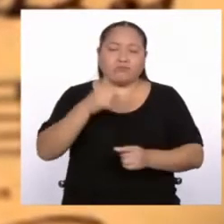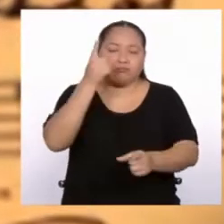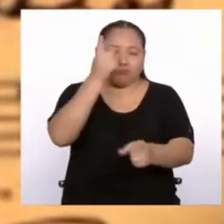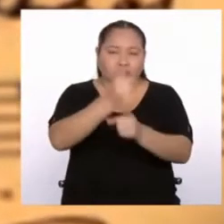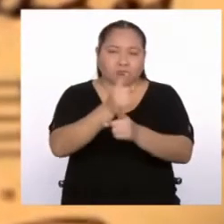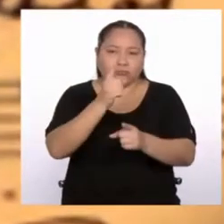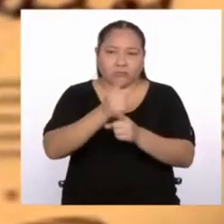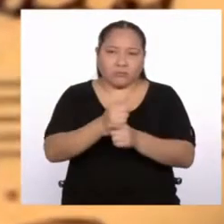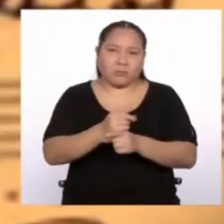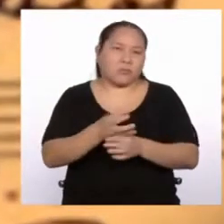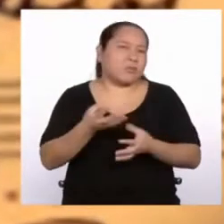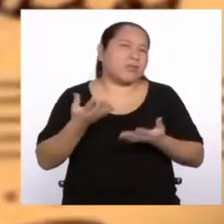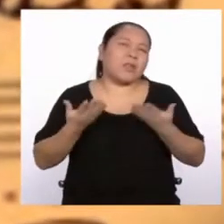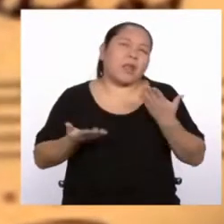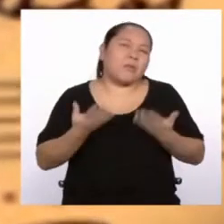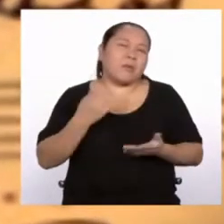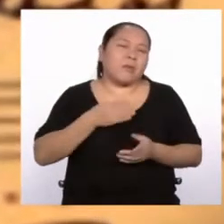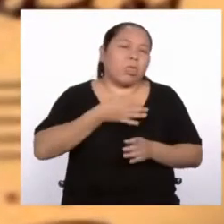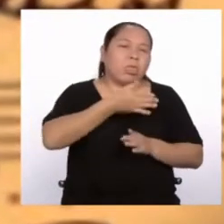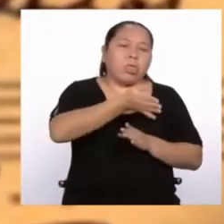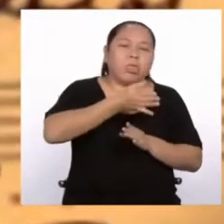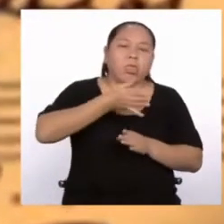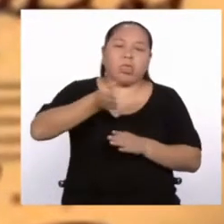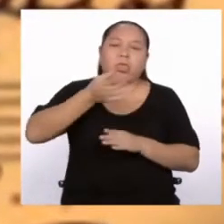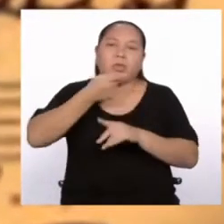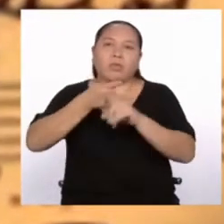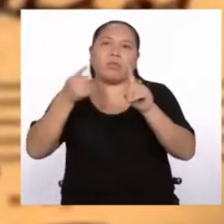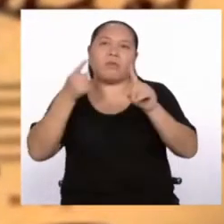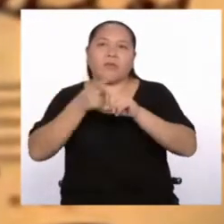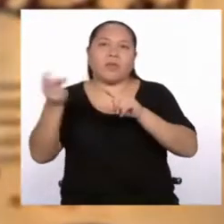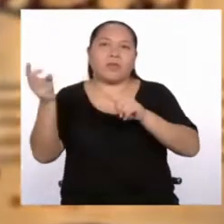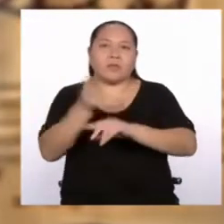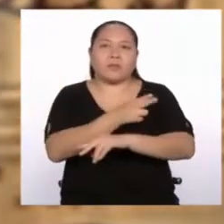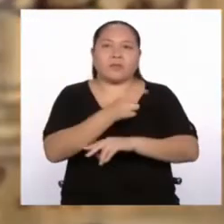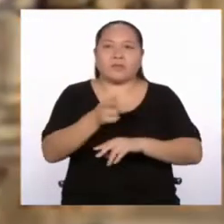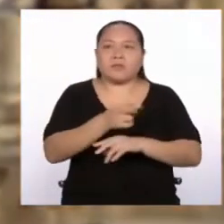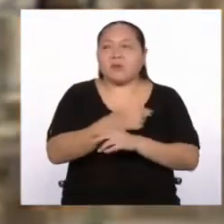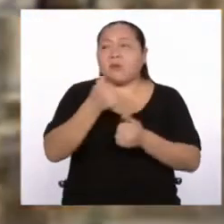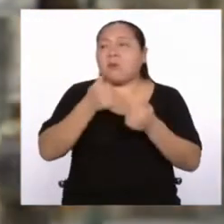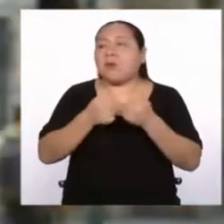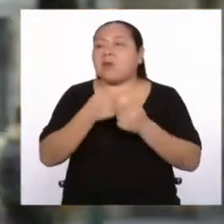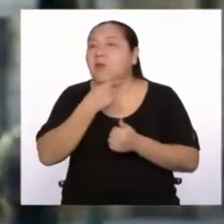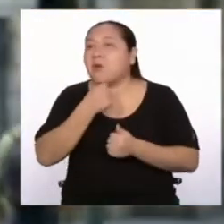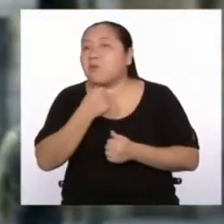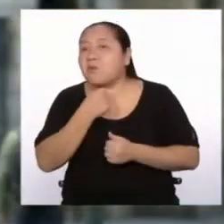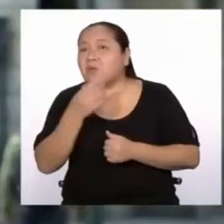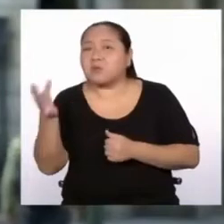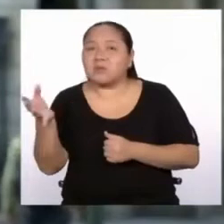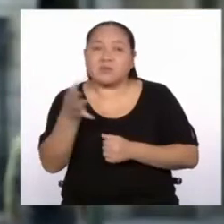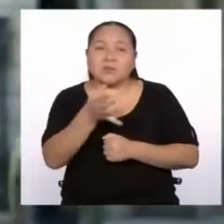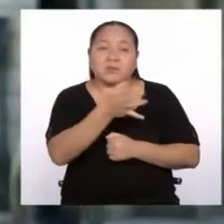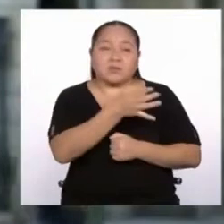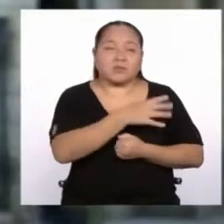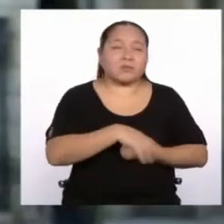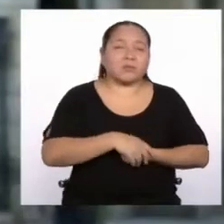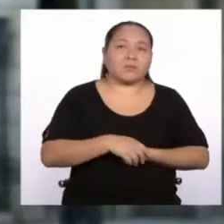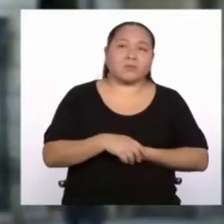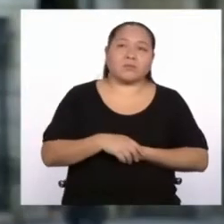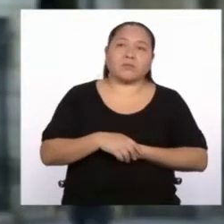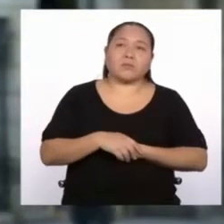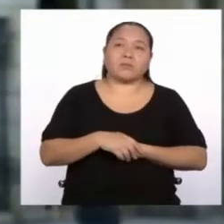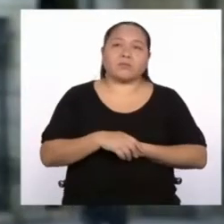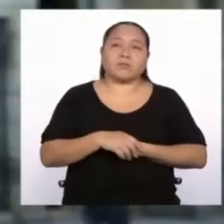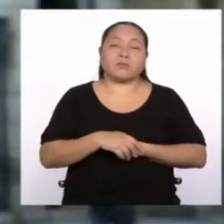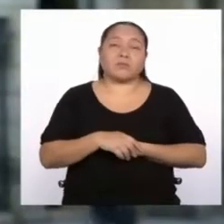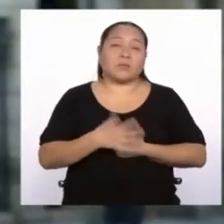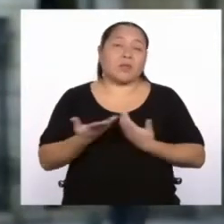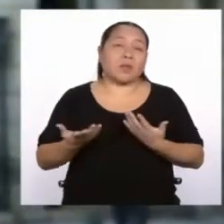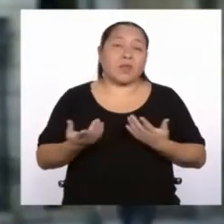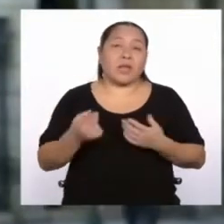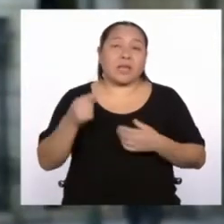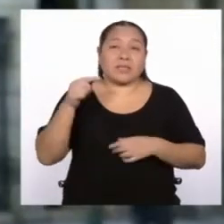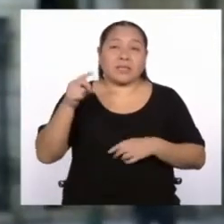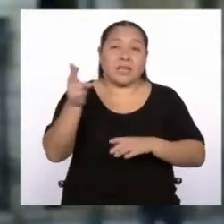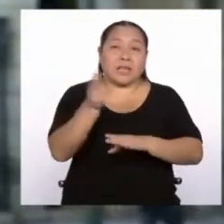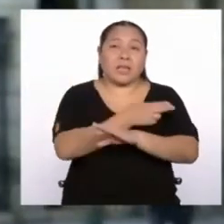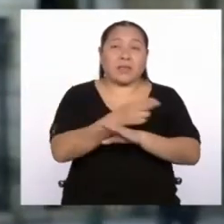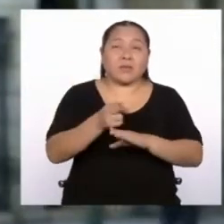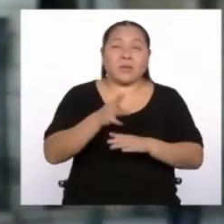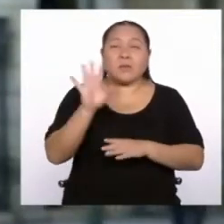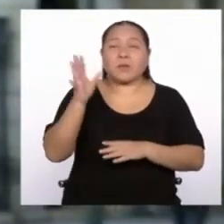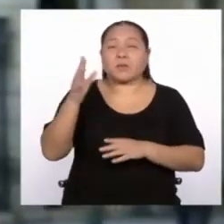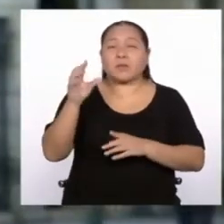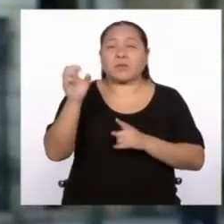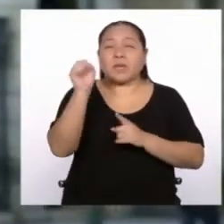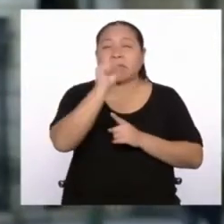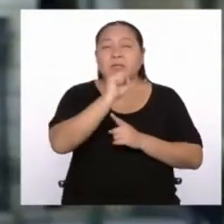versiones de himno y cada quien tocaría la que más le agrada o la que más le acompasa. Porque en algún momento el himno en el siglo